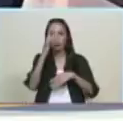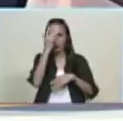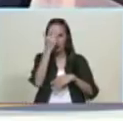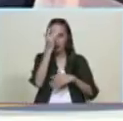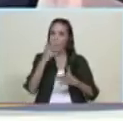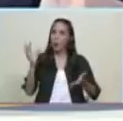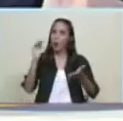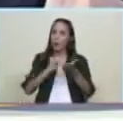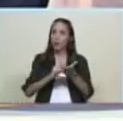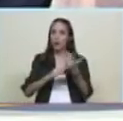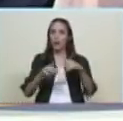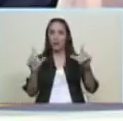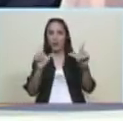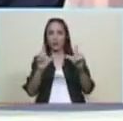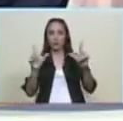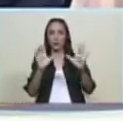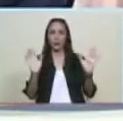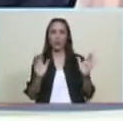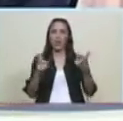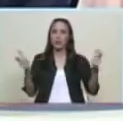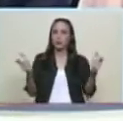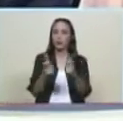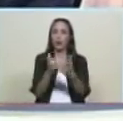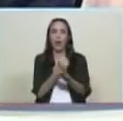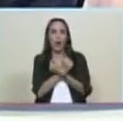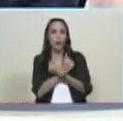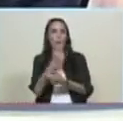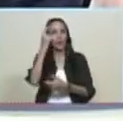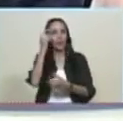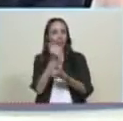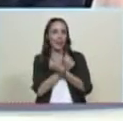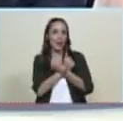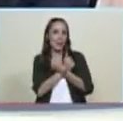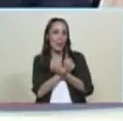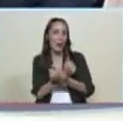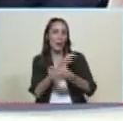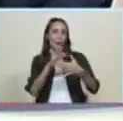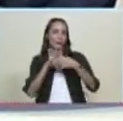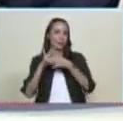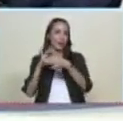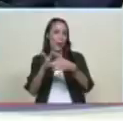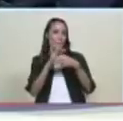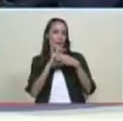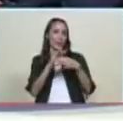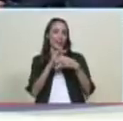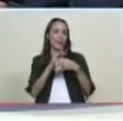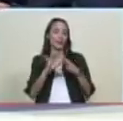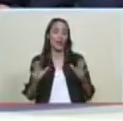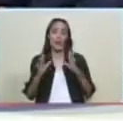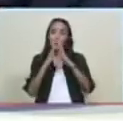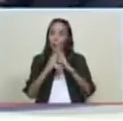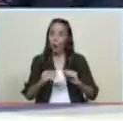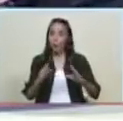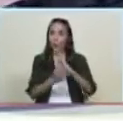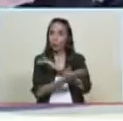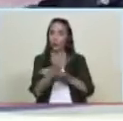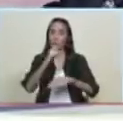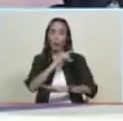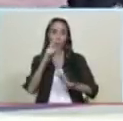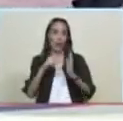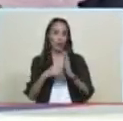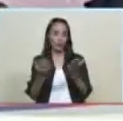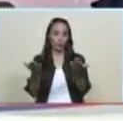febrero el día del amor de la amistad de los enamorados bueno vamos a estar todos completicos ¿sí?